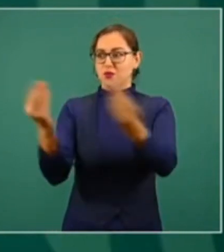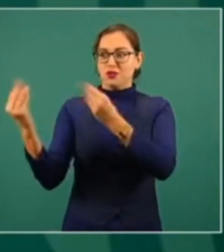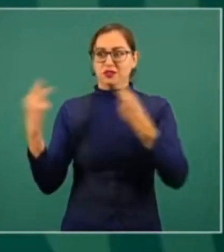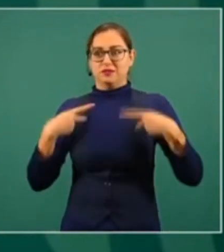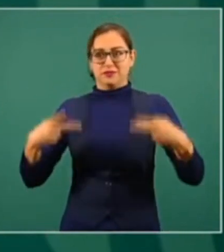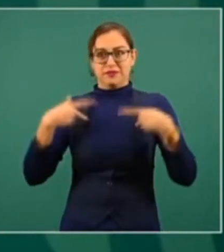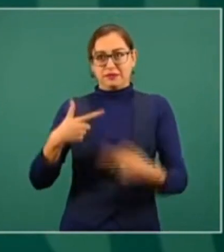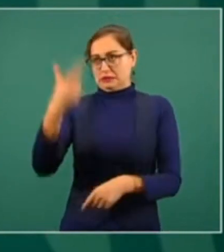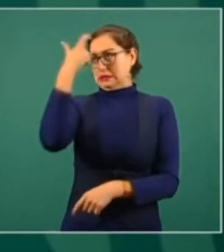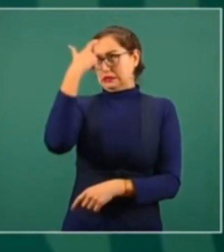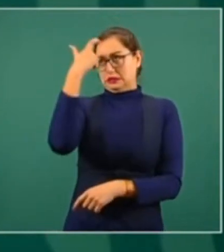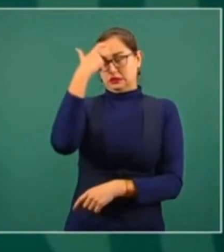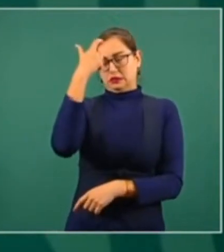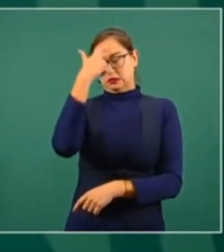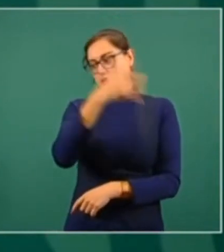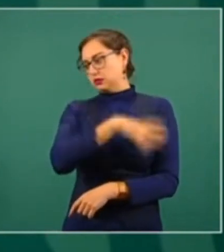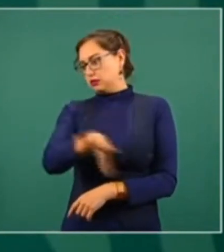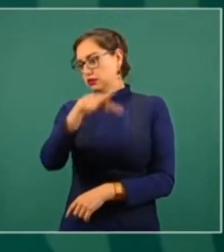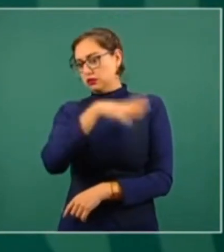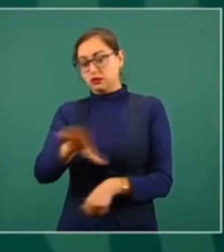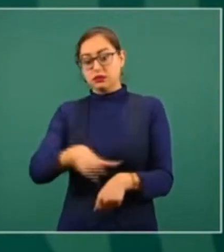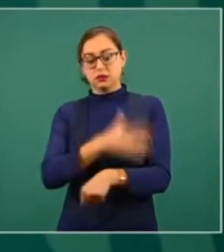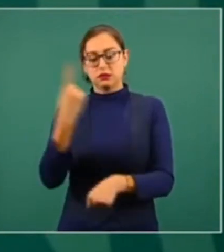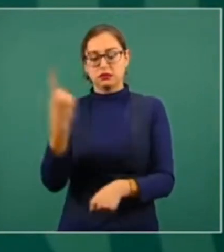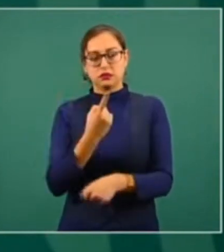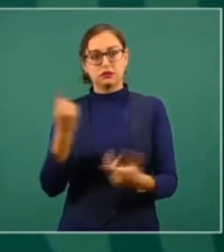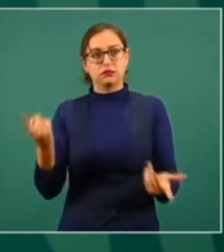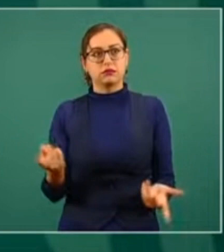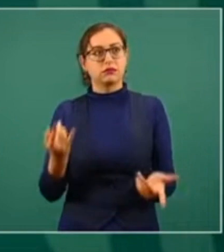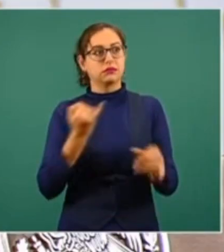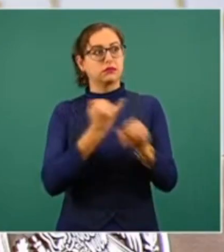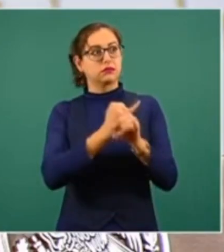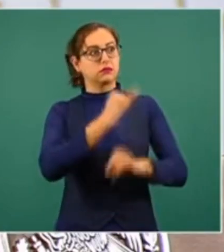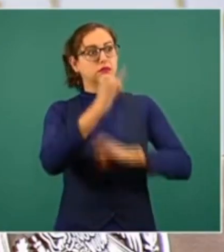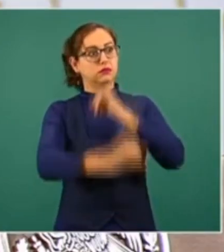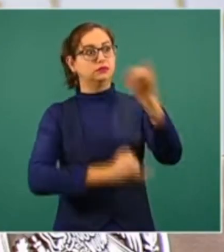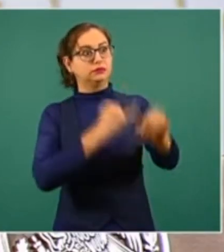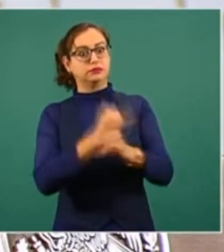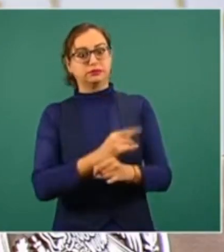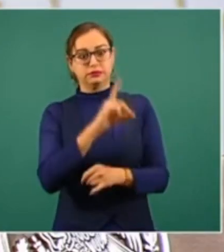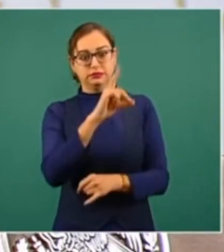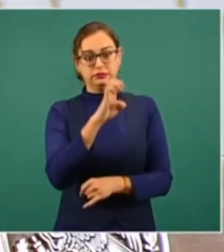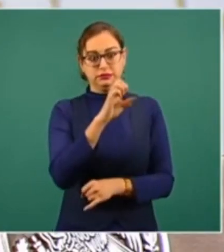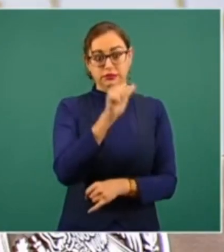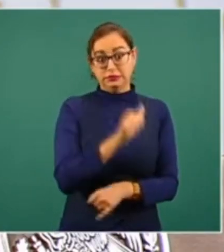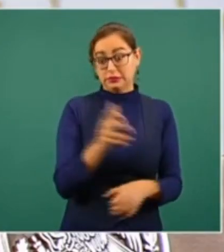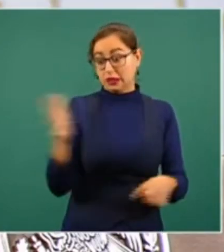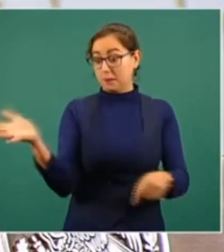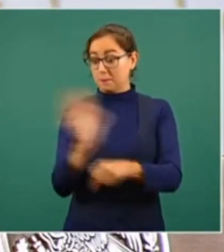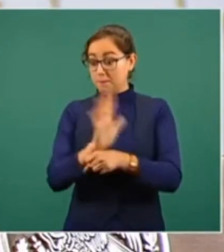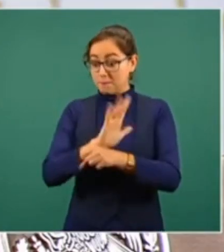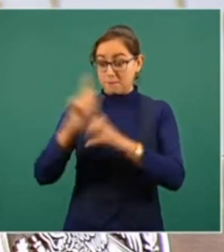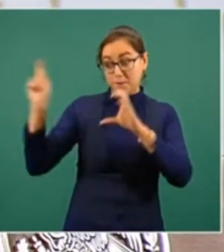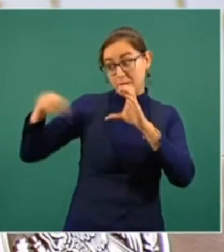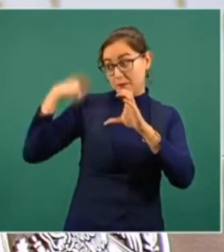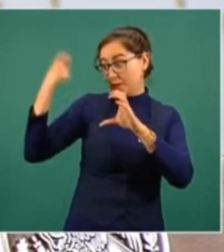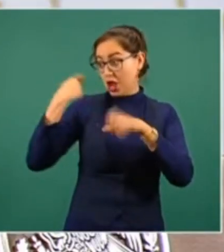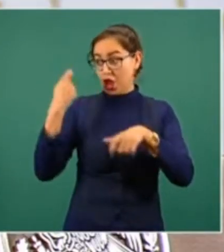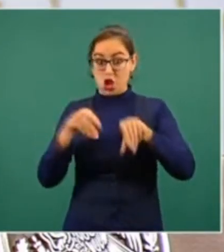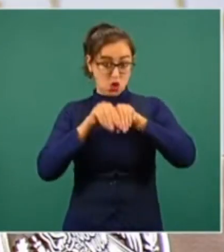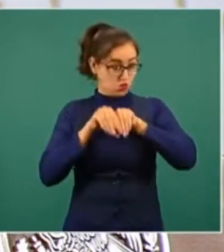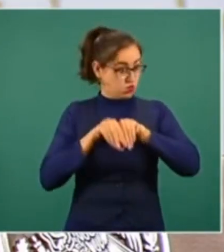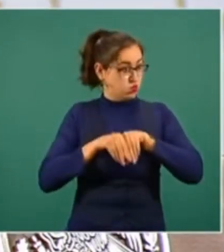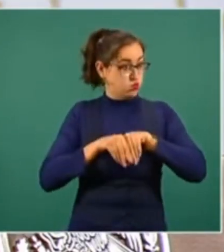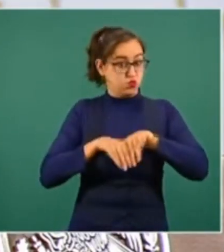salen hasta en las películas, en las